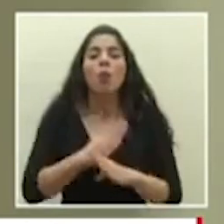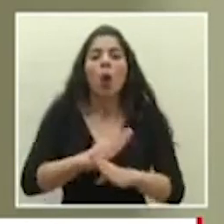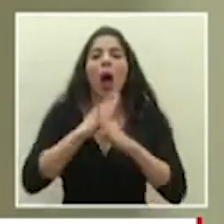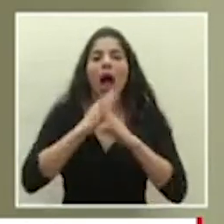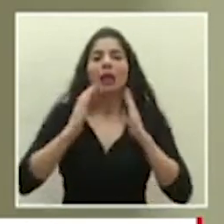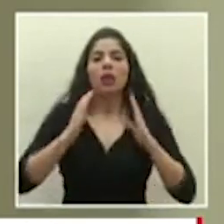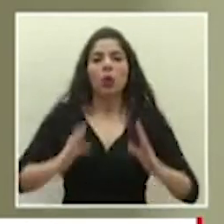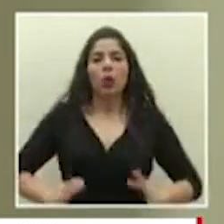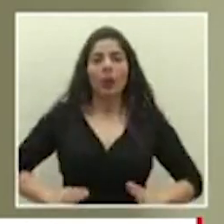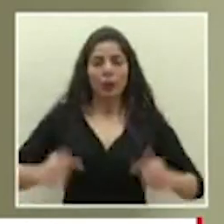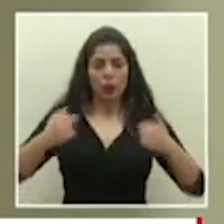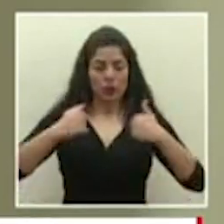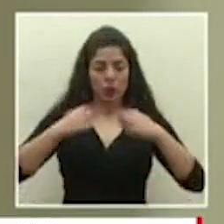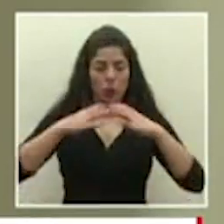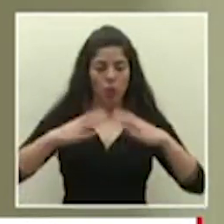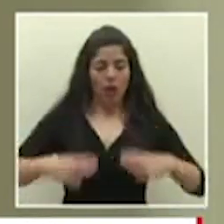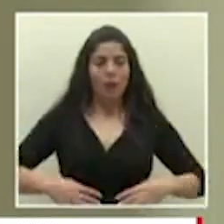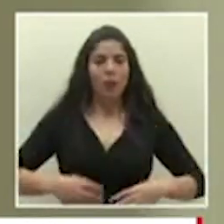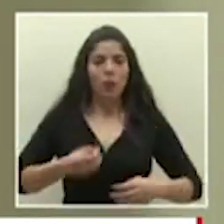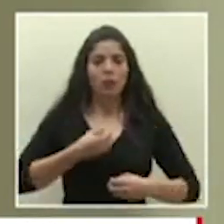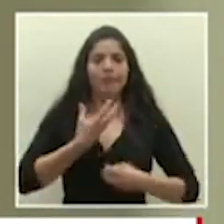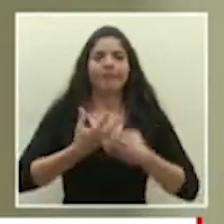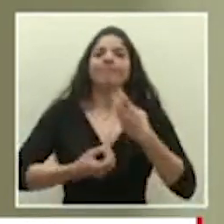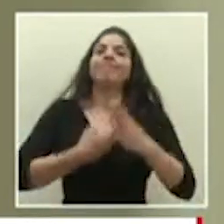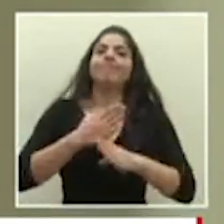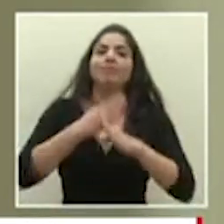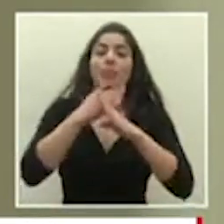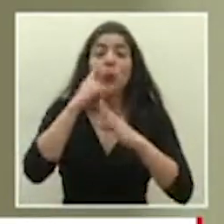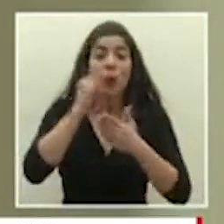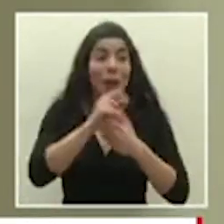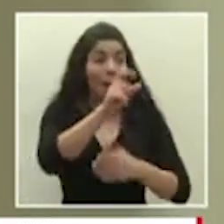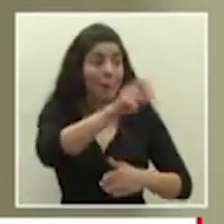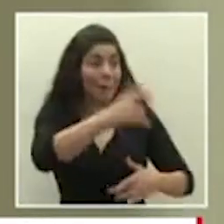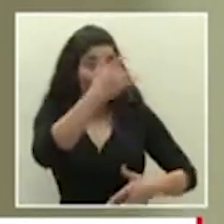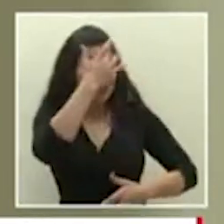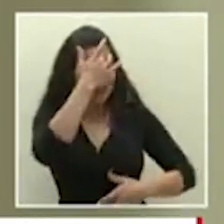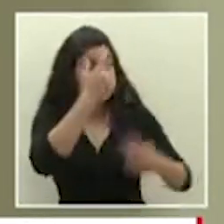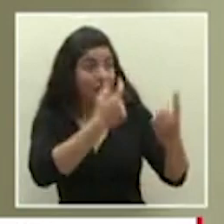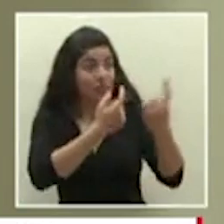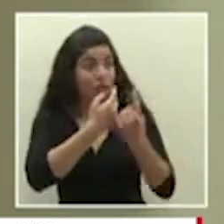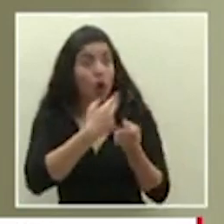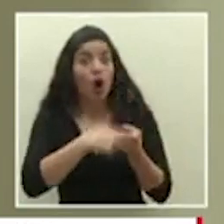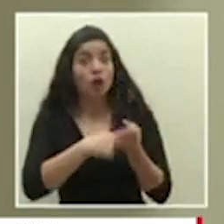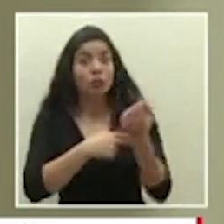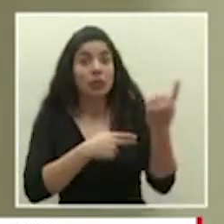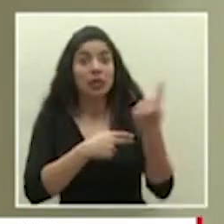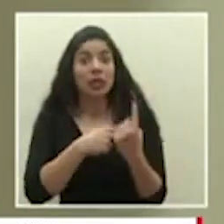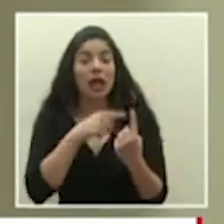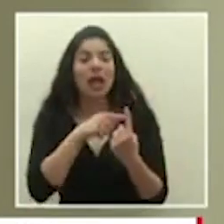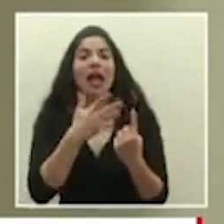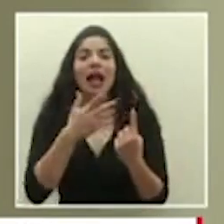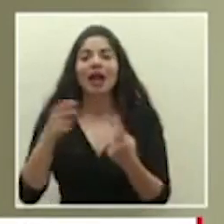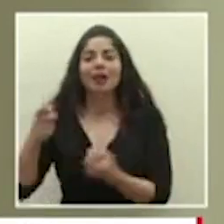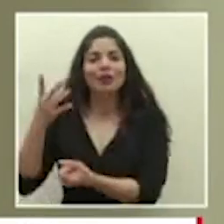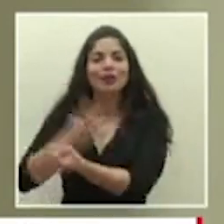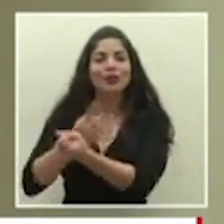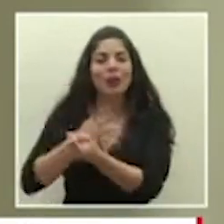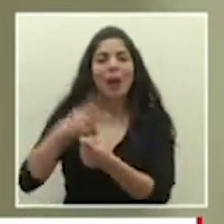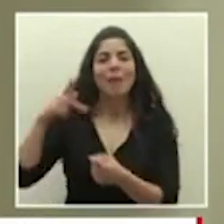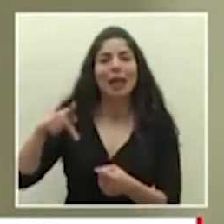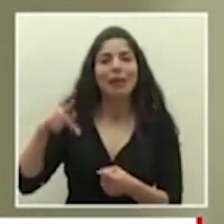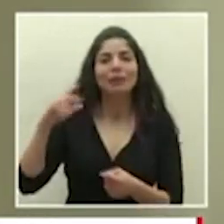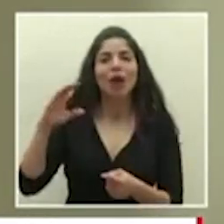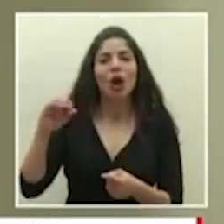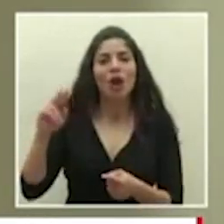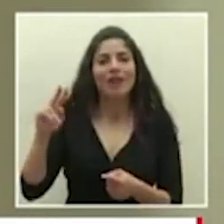y por eso es que cuando un paciente llega al hospital ya tiene una opción que es el plasma convalesciente de